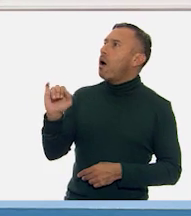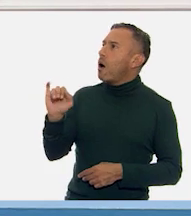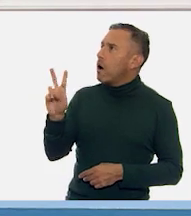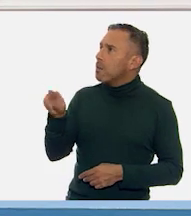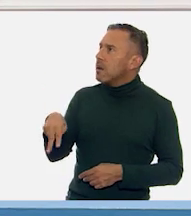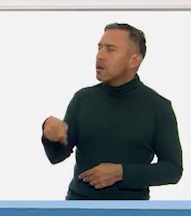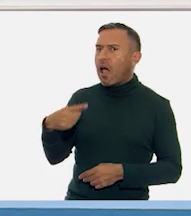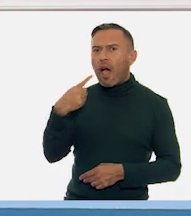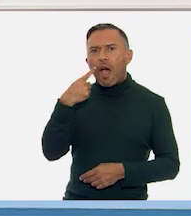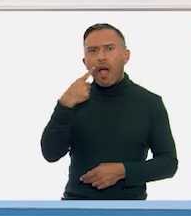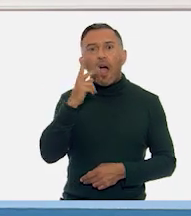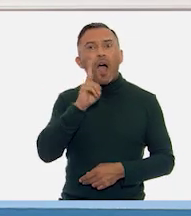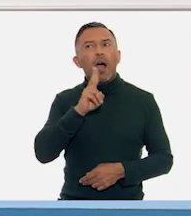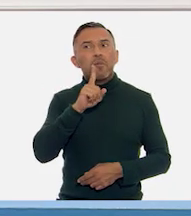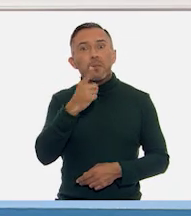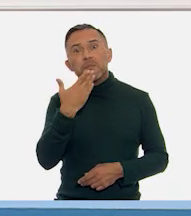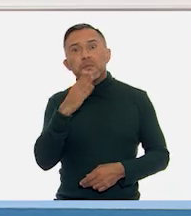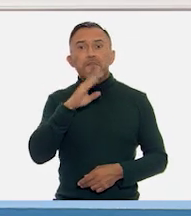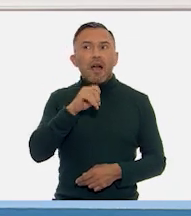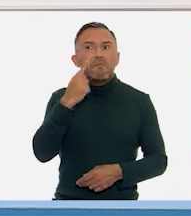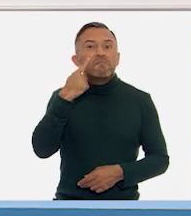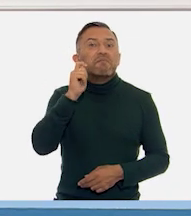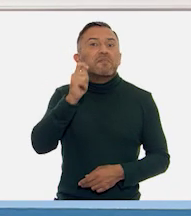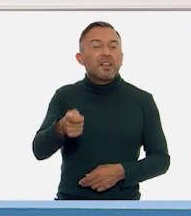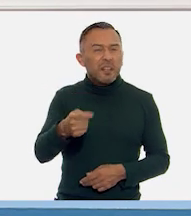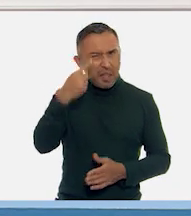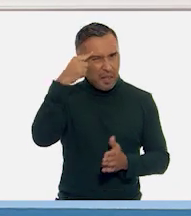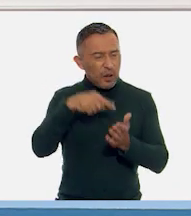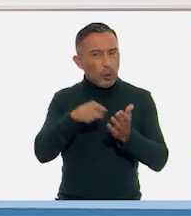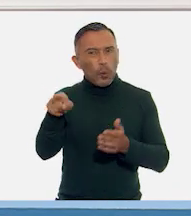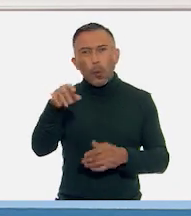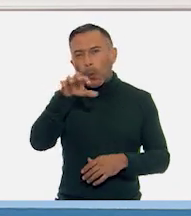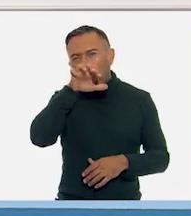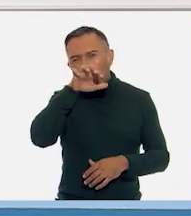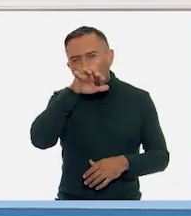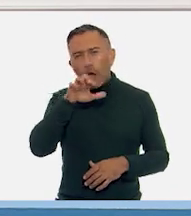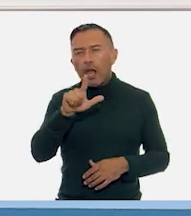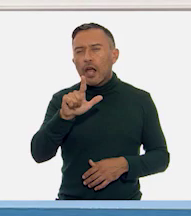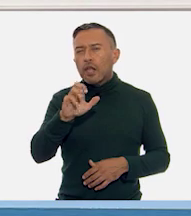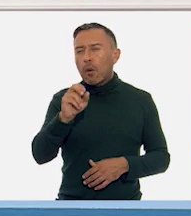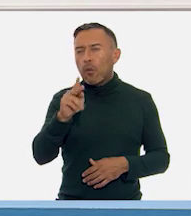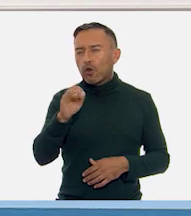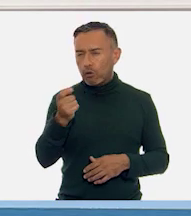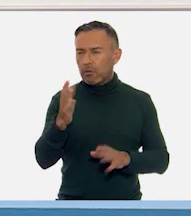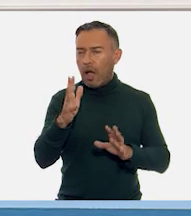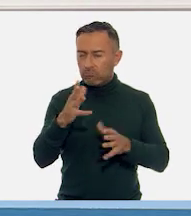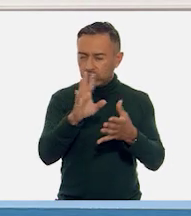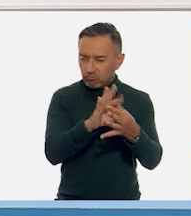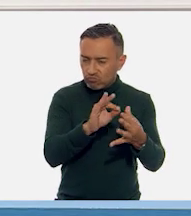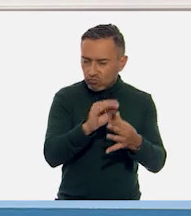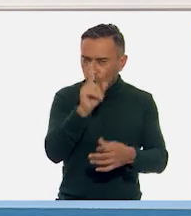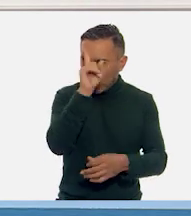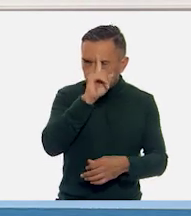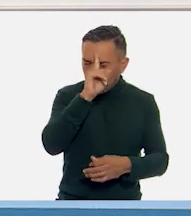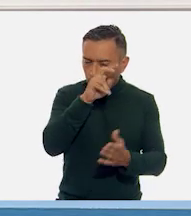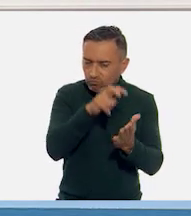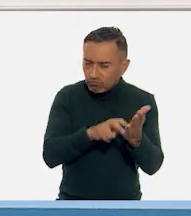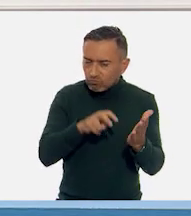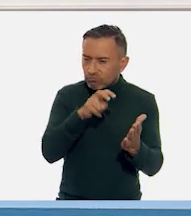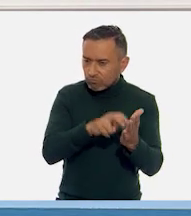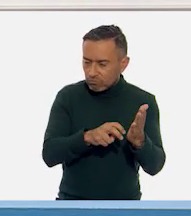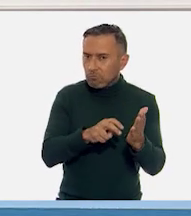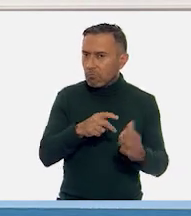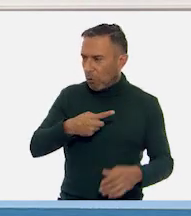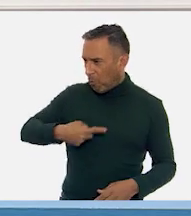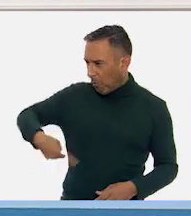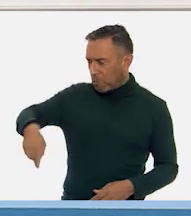no vamos a ver cómo lo hace? A lo mejor don Leopoldo ya le dio algunos buenos consejos y que nosotros podemos